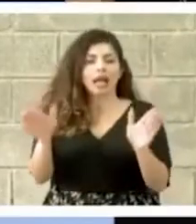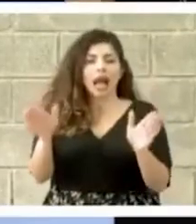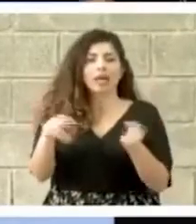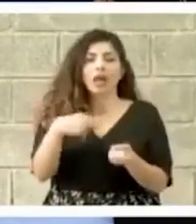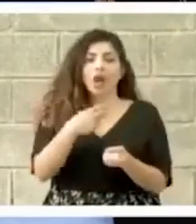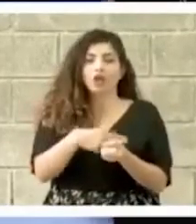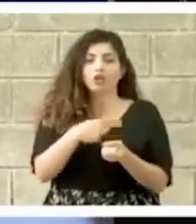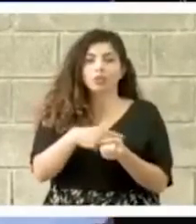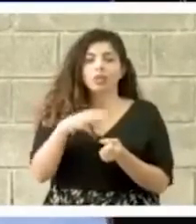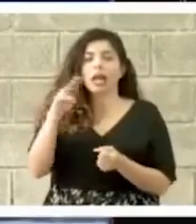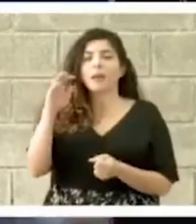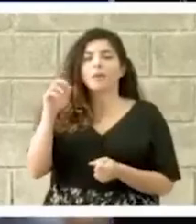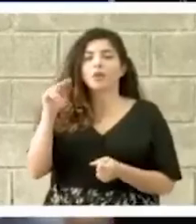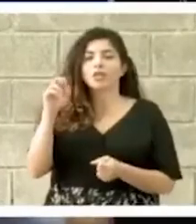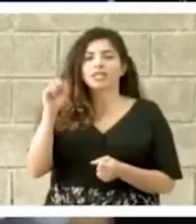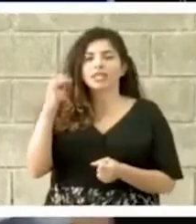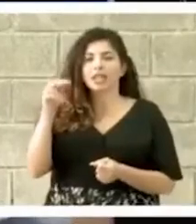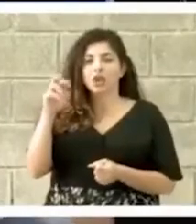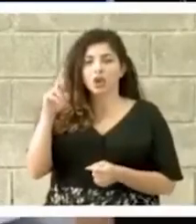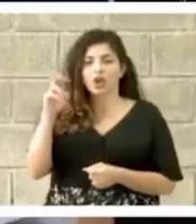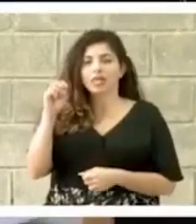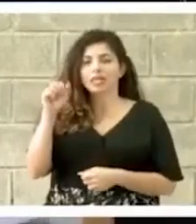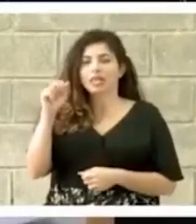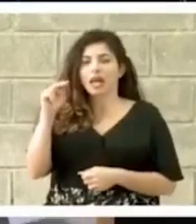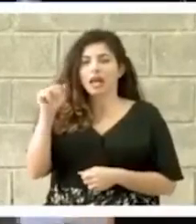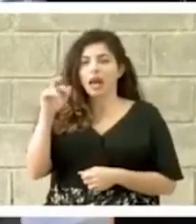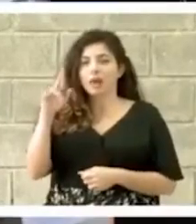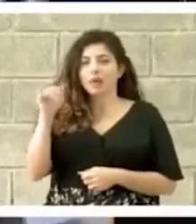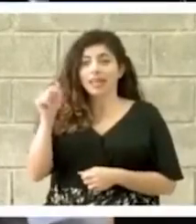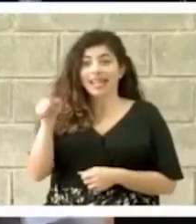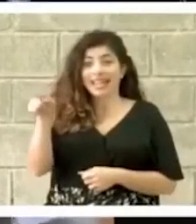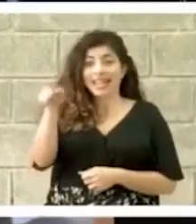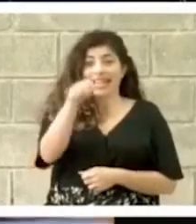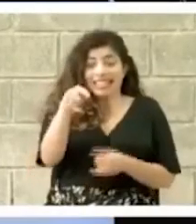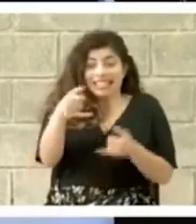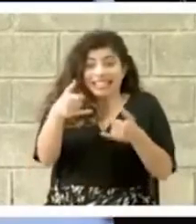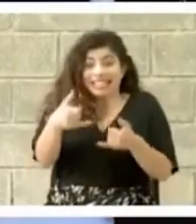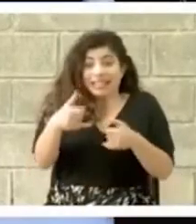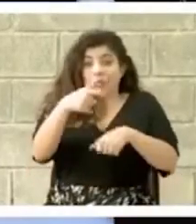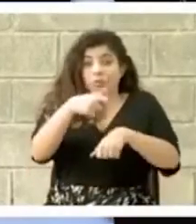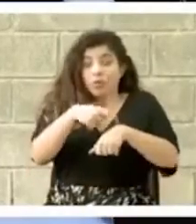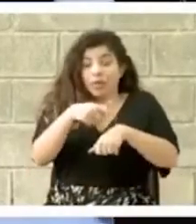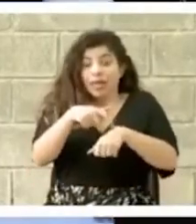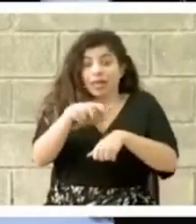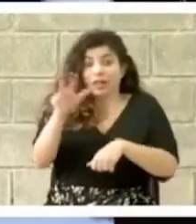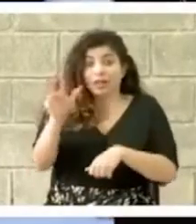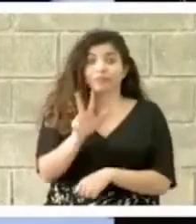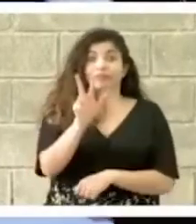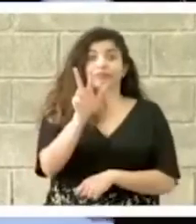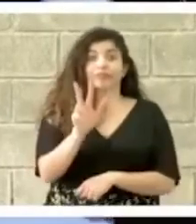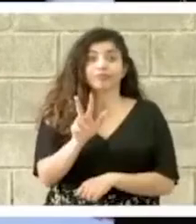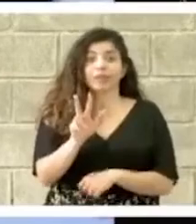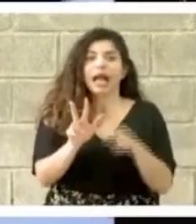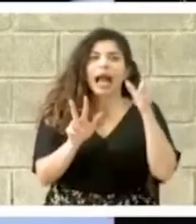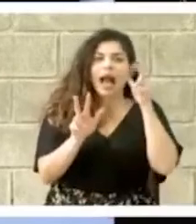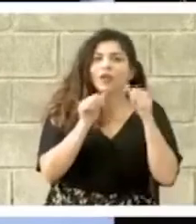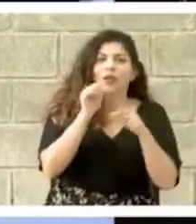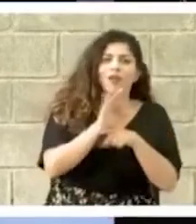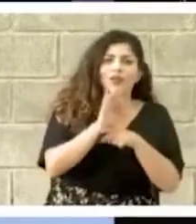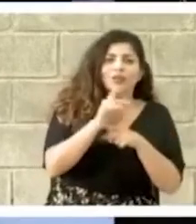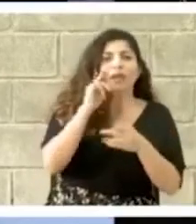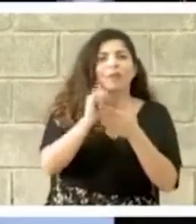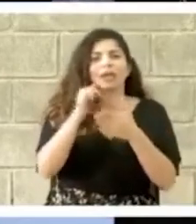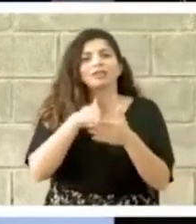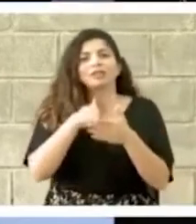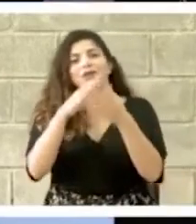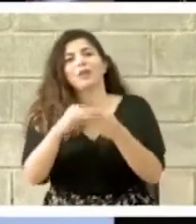Hospital Monseñor Zanabria. Ellos están en este momento, ahí donde los ven, y el audio no funciona y por eso